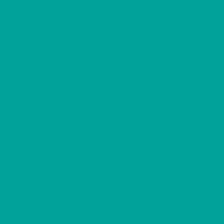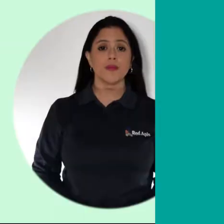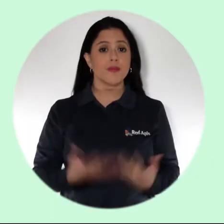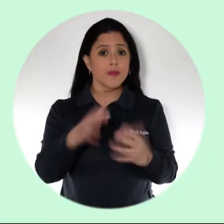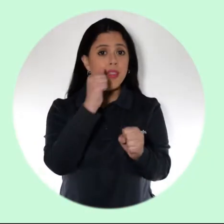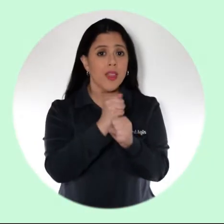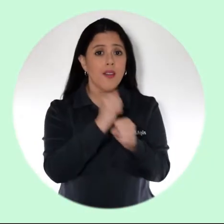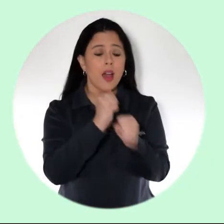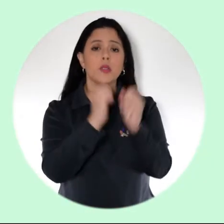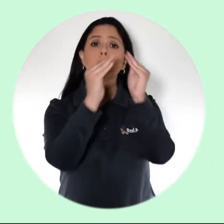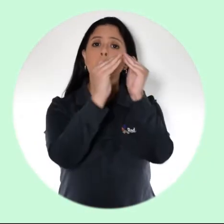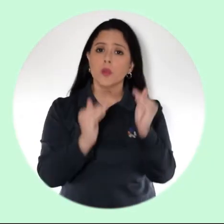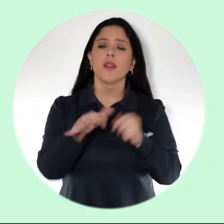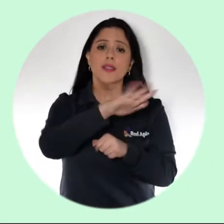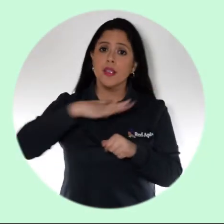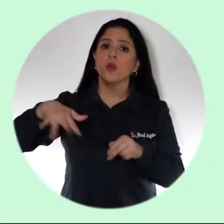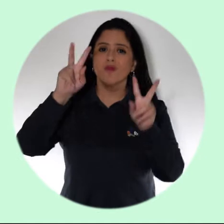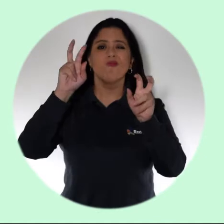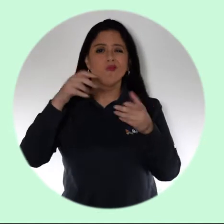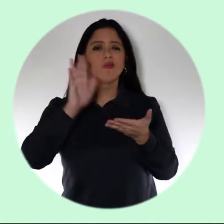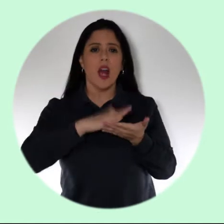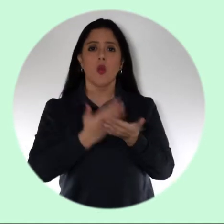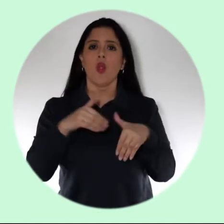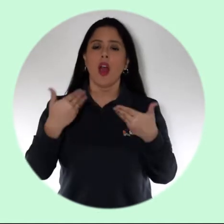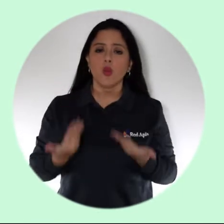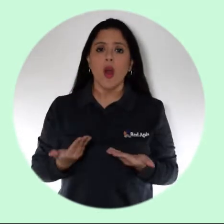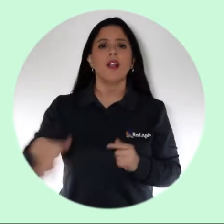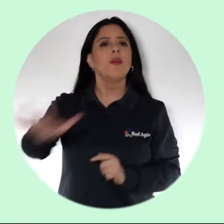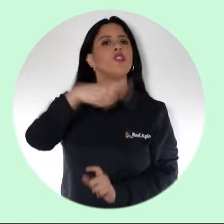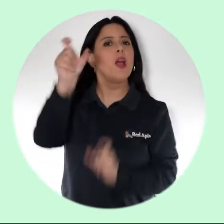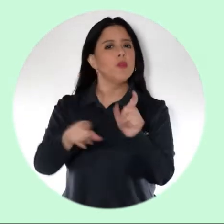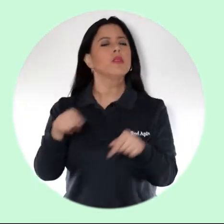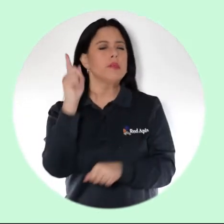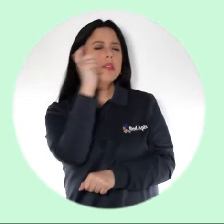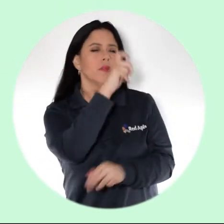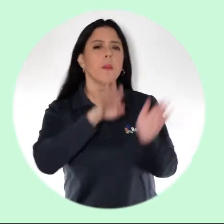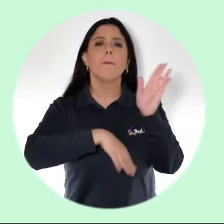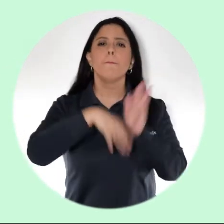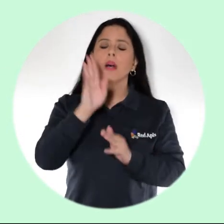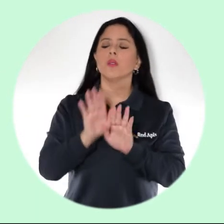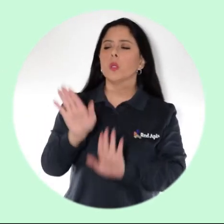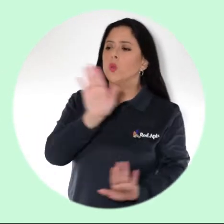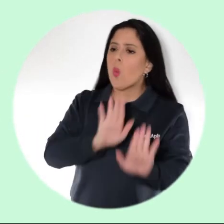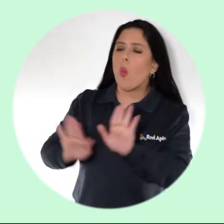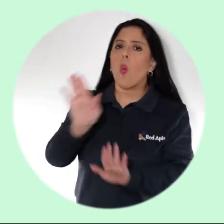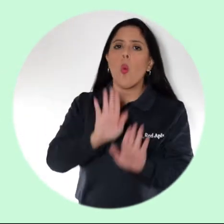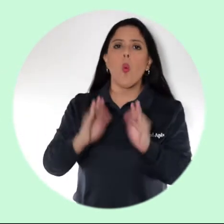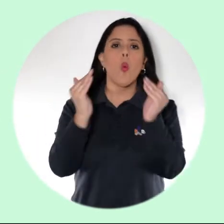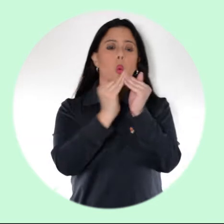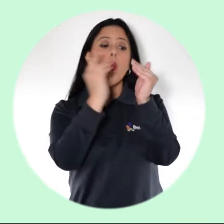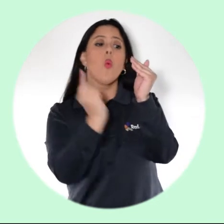Al estar trabajando en casa por la situación sanitaria actual, para todos es más complejo tener los resguardos